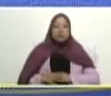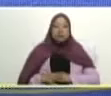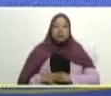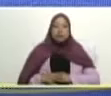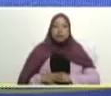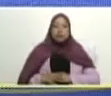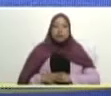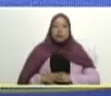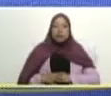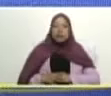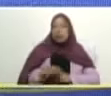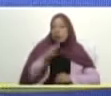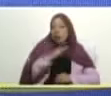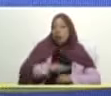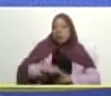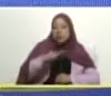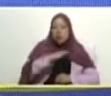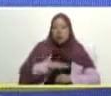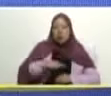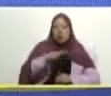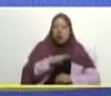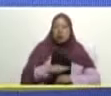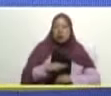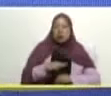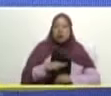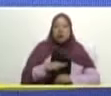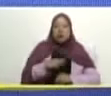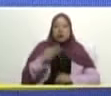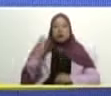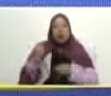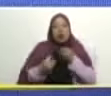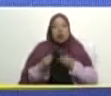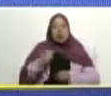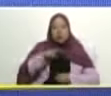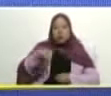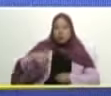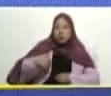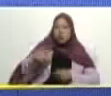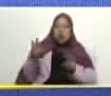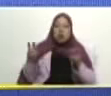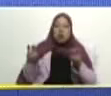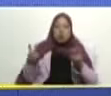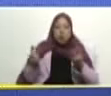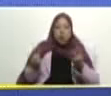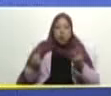las grandes misiones que hemos creado de nueva generación